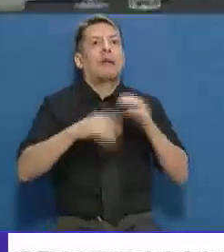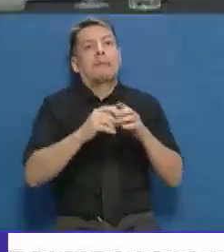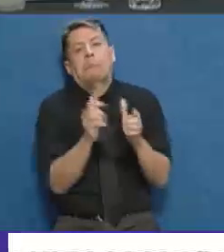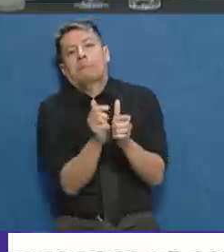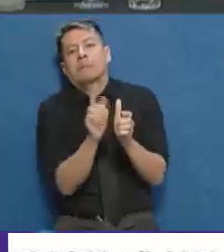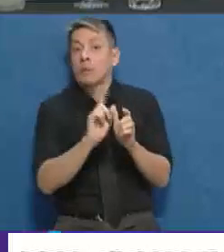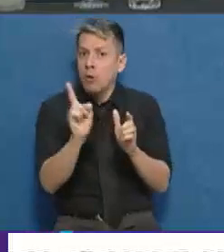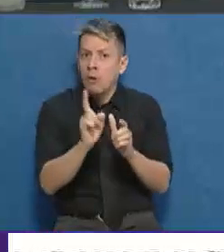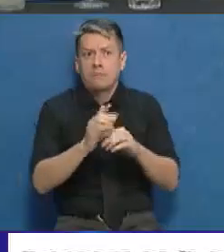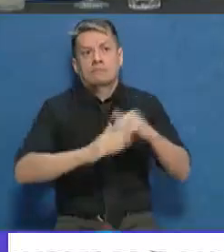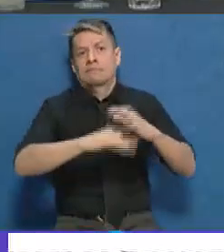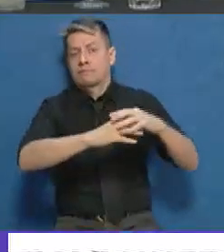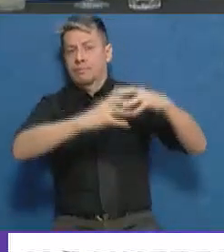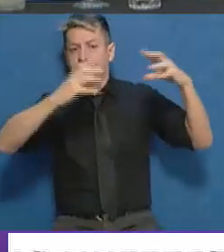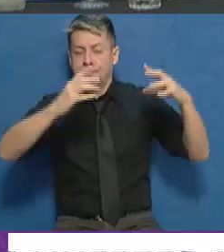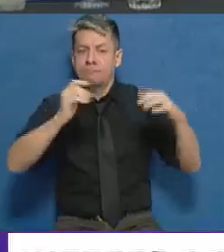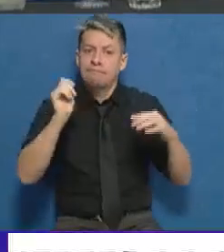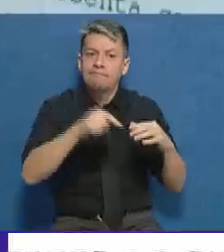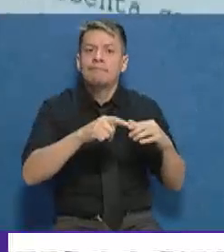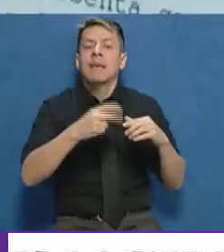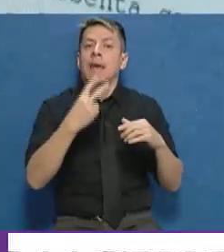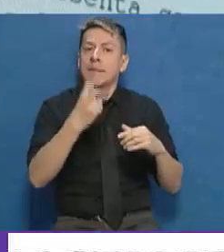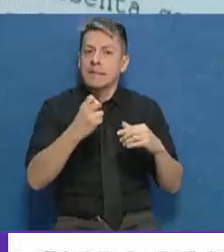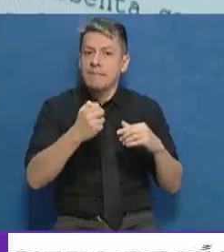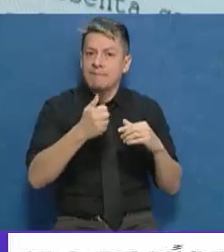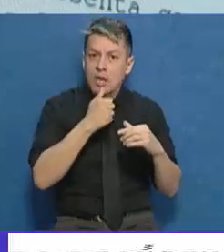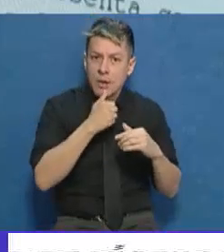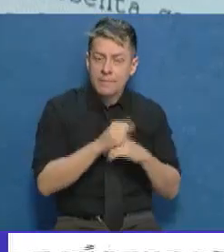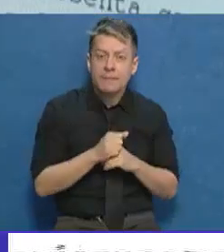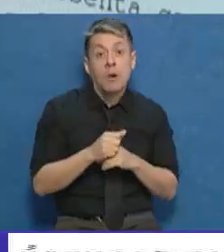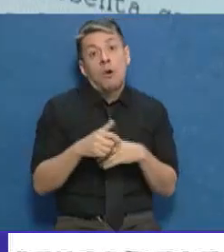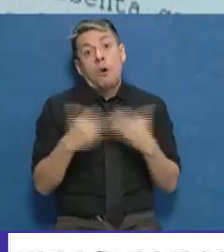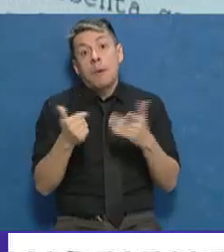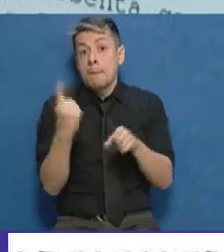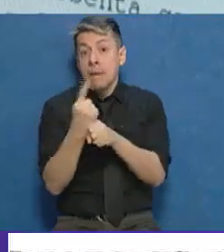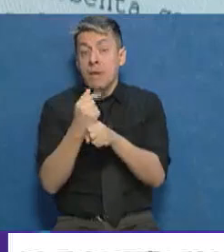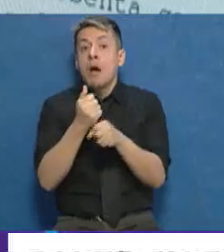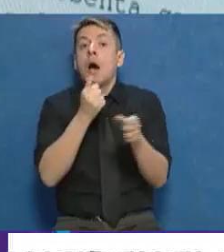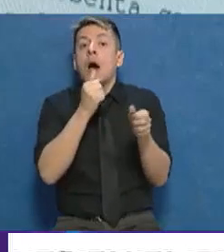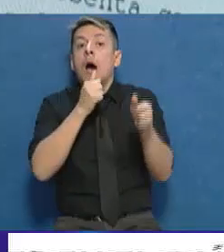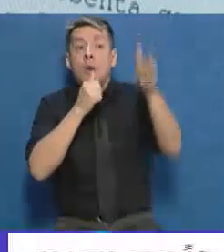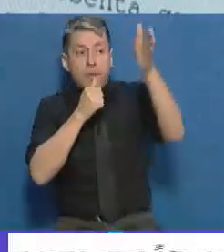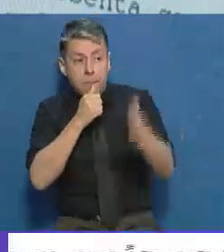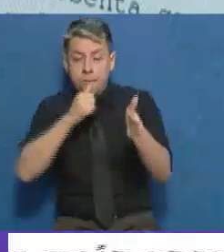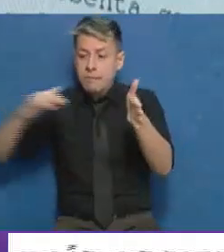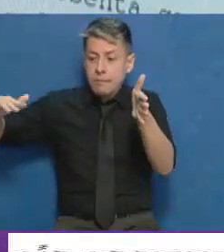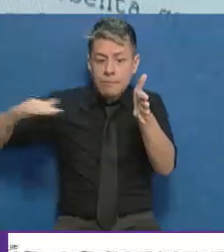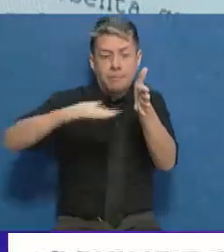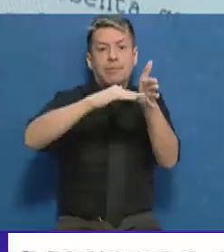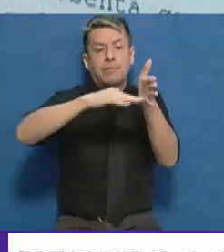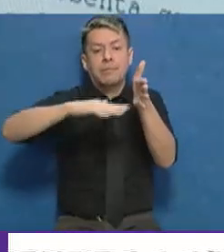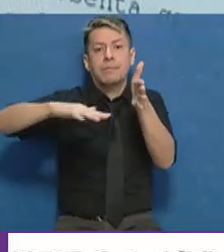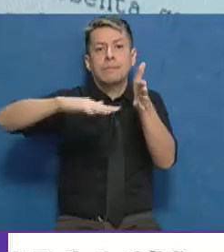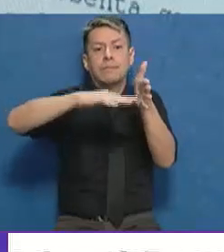una obra hidroeléctrica. Primero, obviamente, con el embalse de agua y después con la generación de energía.